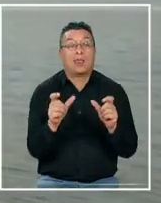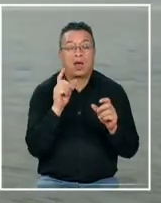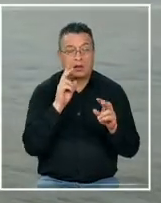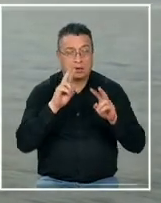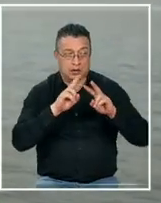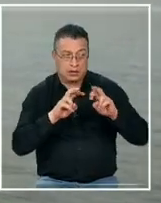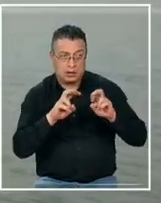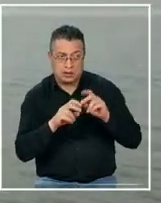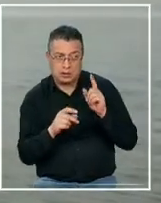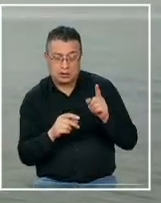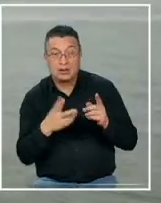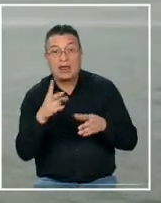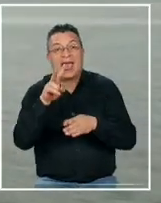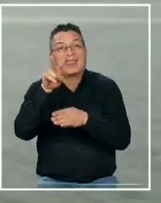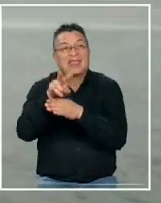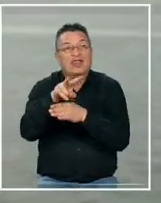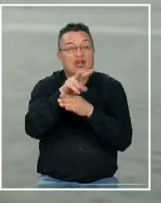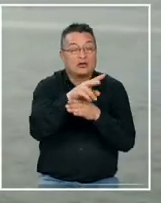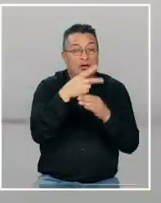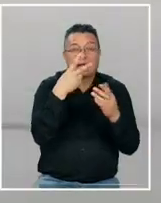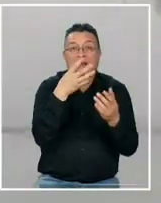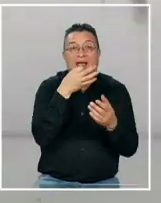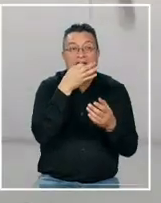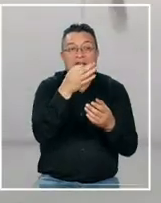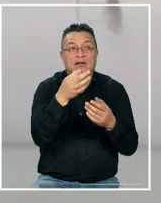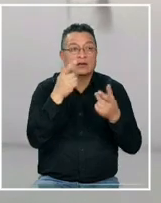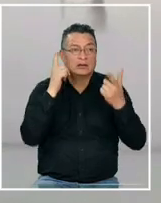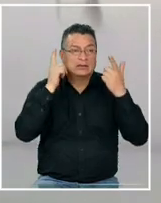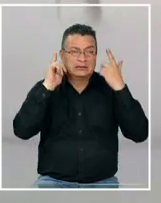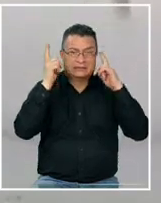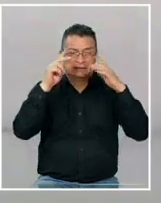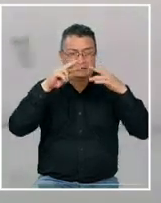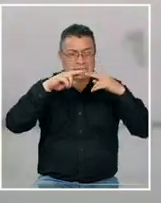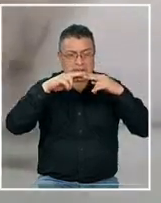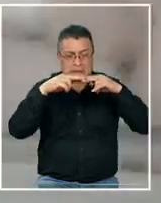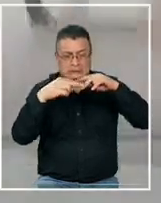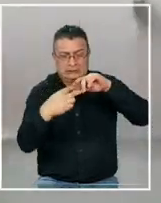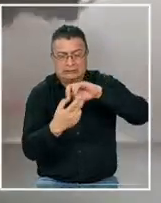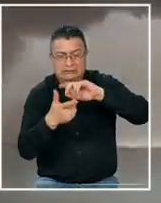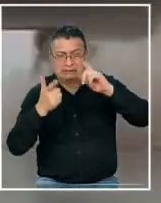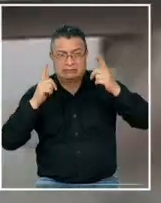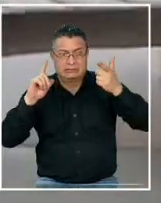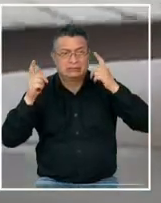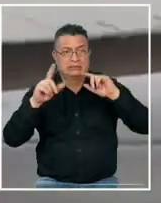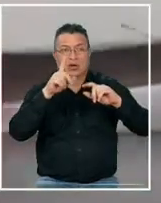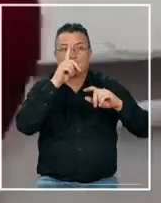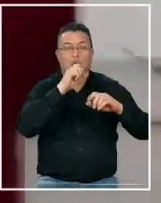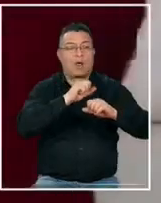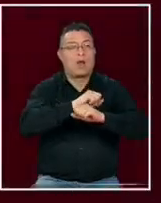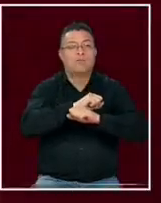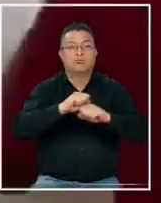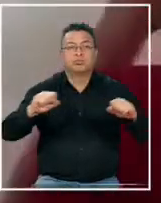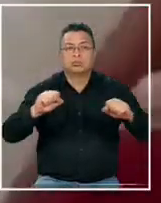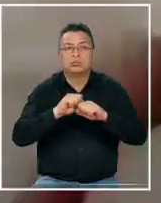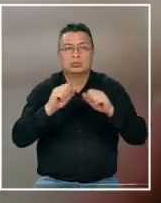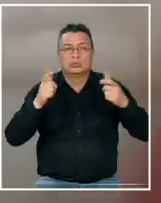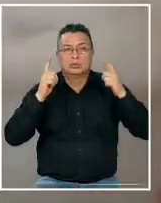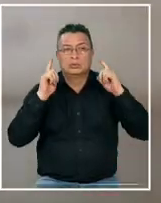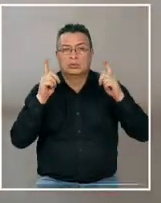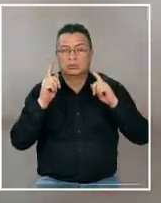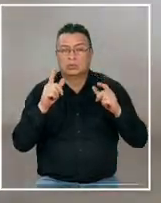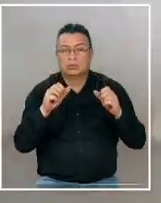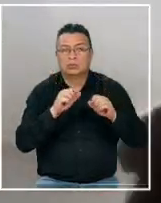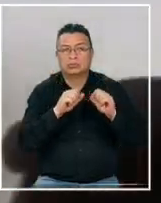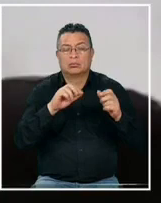investigando y que dijeron los testigos que estuvieron ahí y que escuchaban ese puente que se caía dijeron que fue como una pequeña explosión y se sintieron como una pequeña